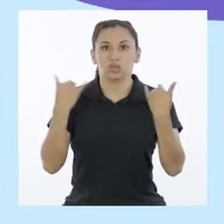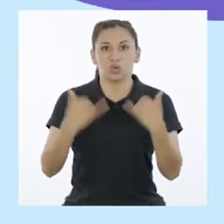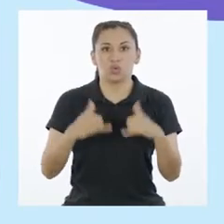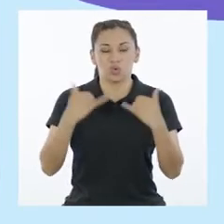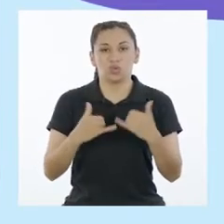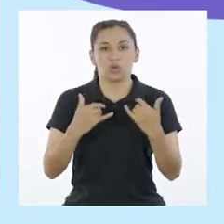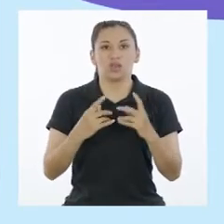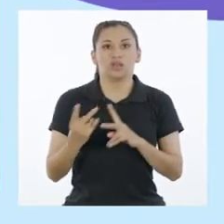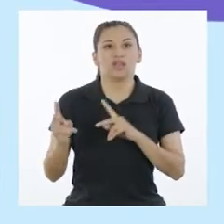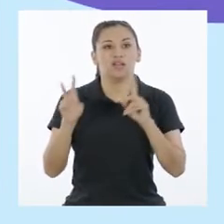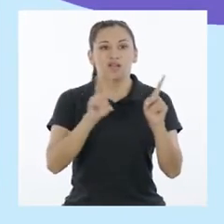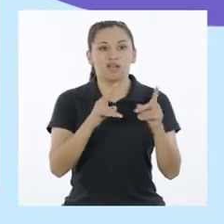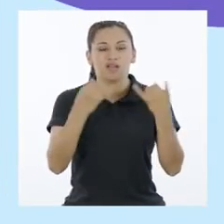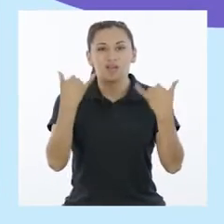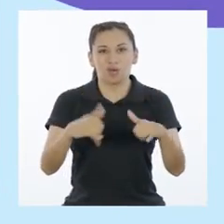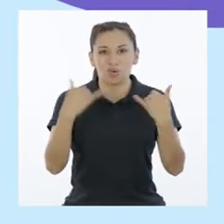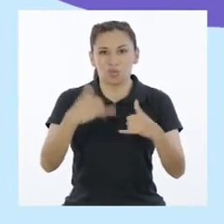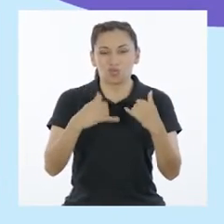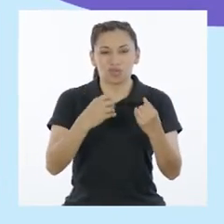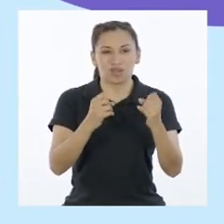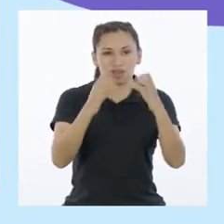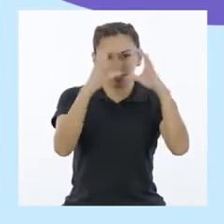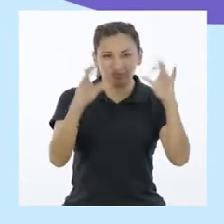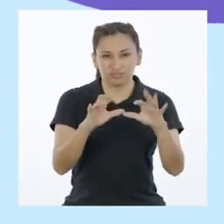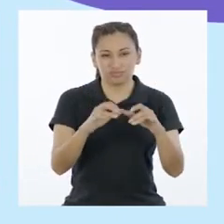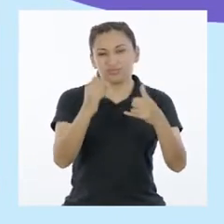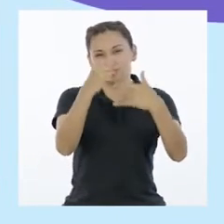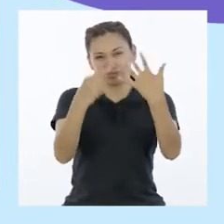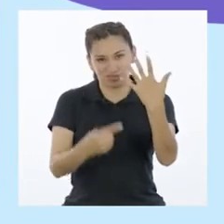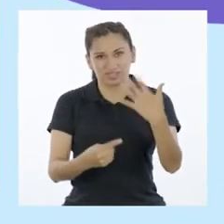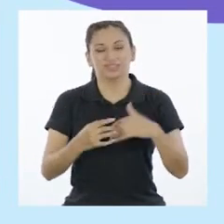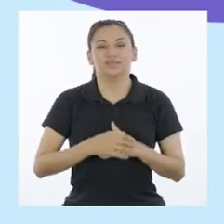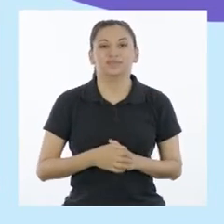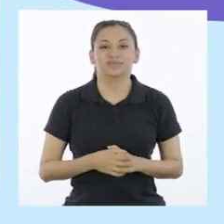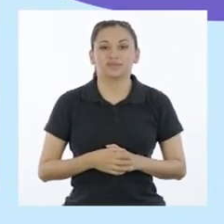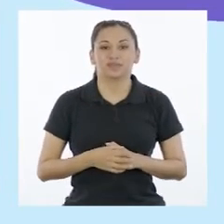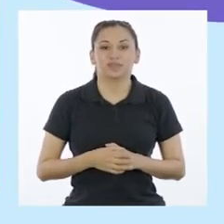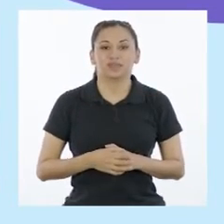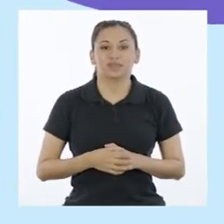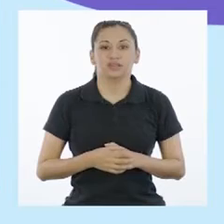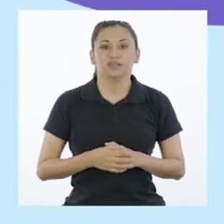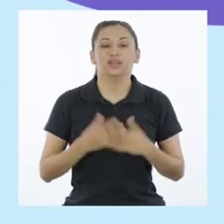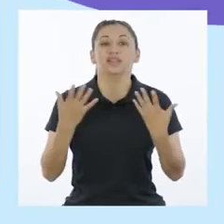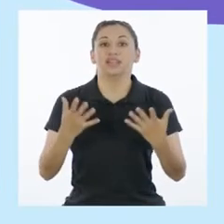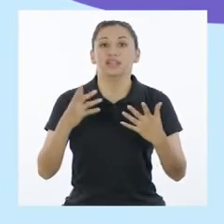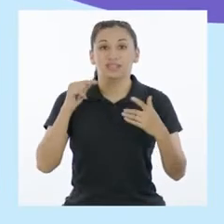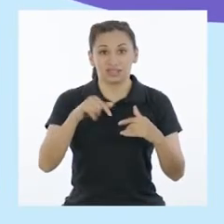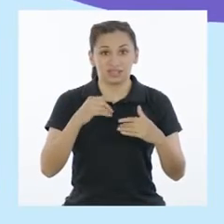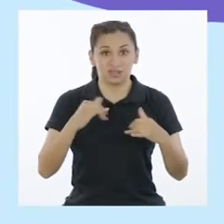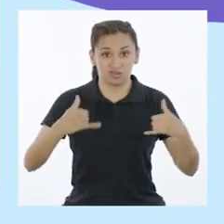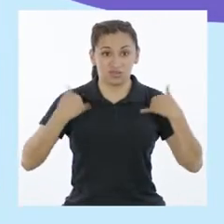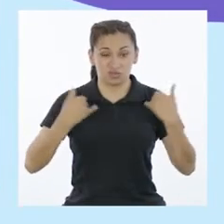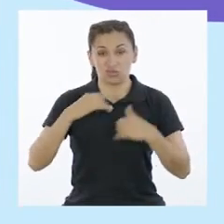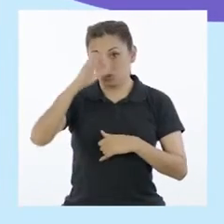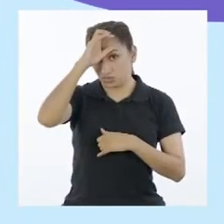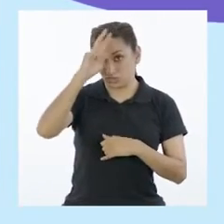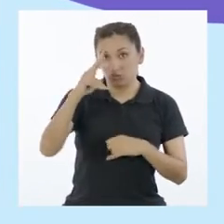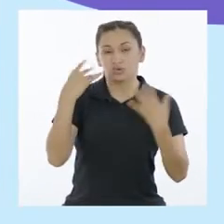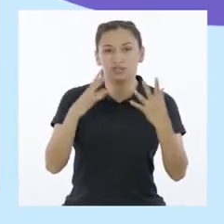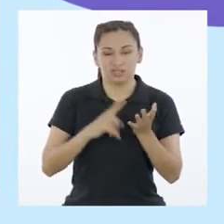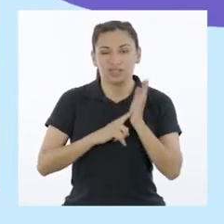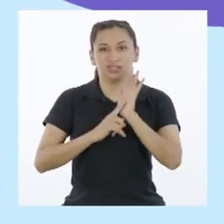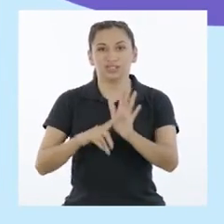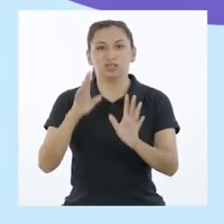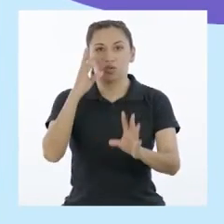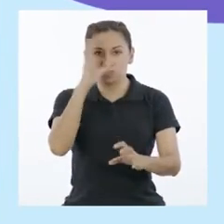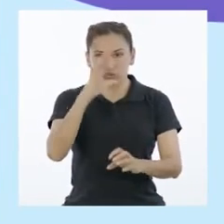juegos tradicionales versus los juegos virtuales y mucho más. La juventud cusqueña está presente